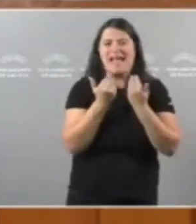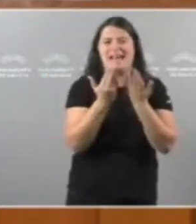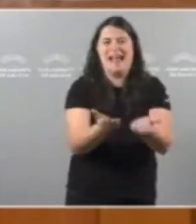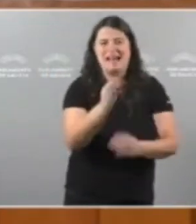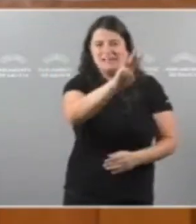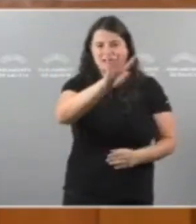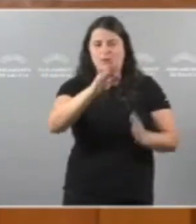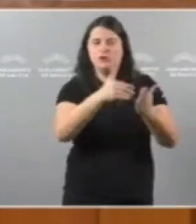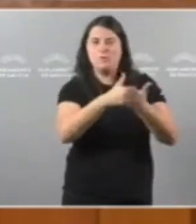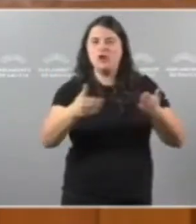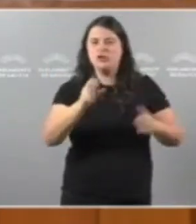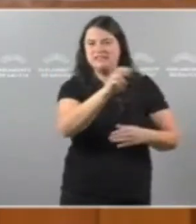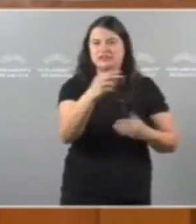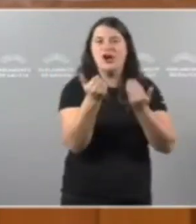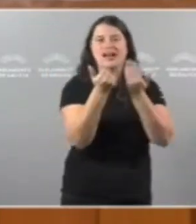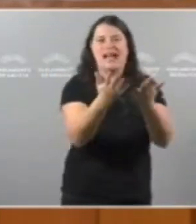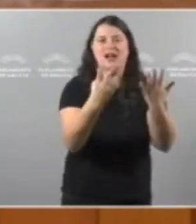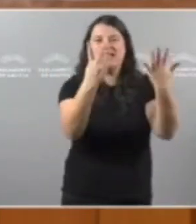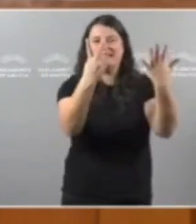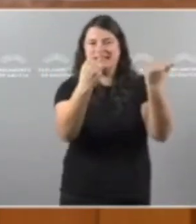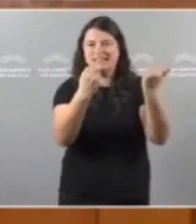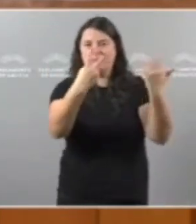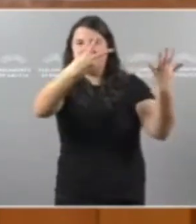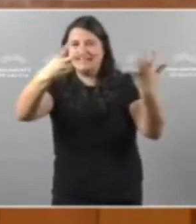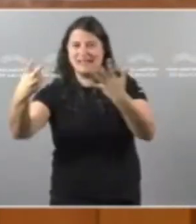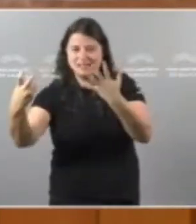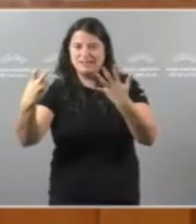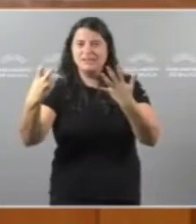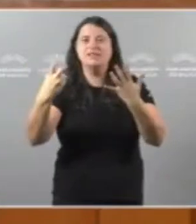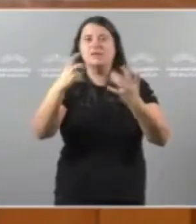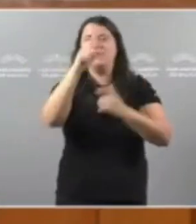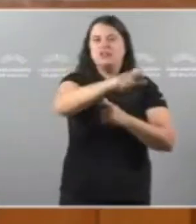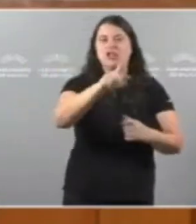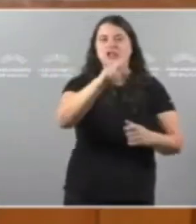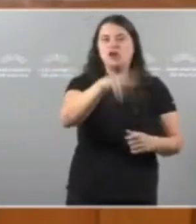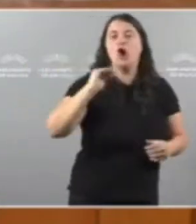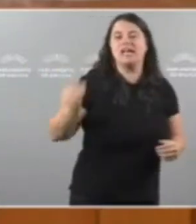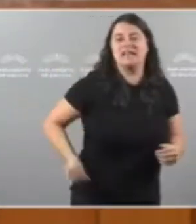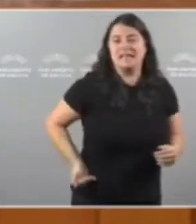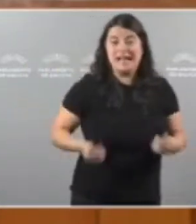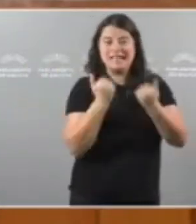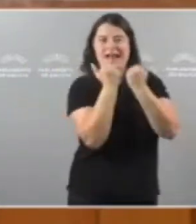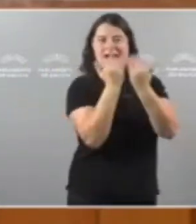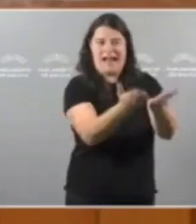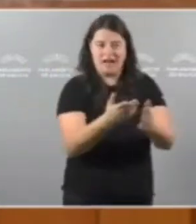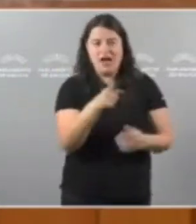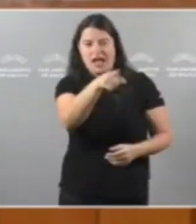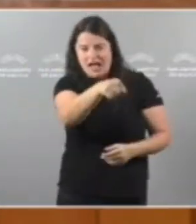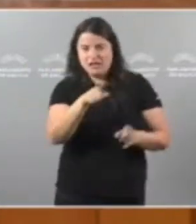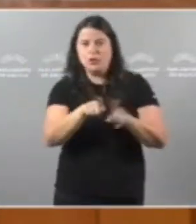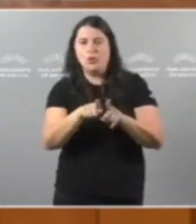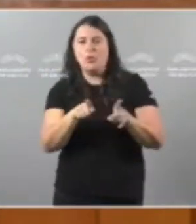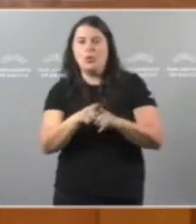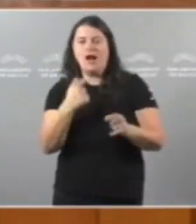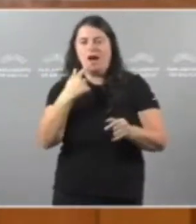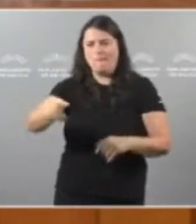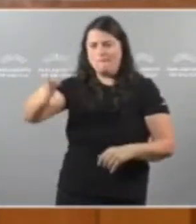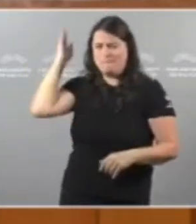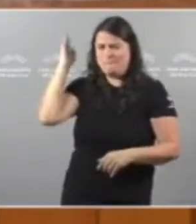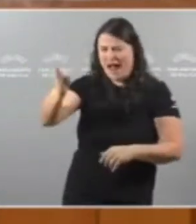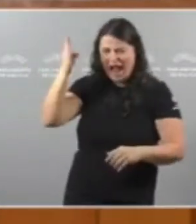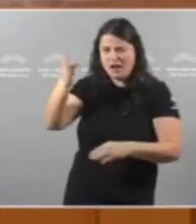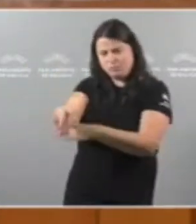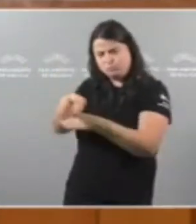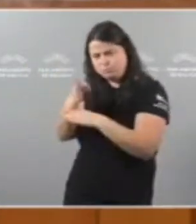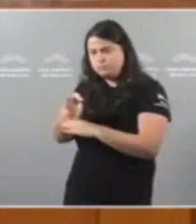millóns de euros A 7.700 millonarios Ese pelotazo fiscal é unha alabazada na cara De